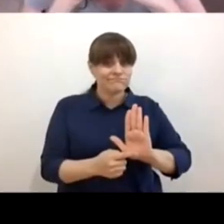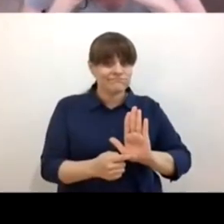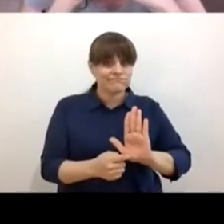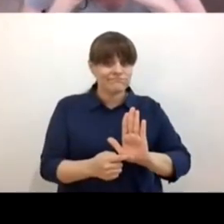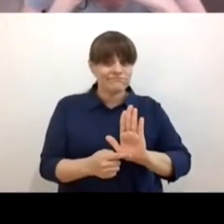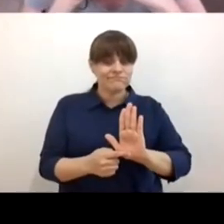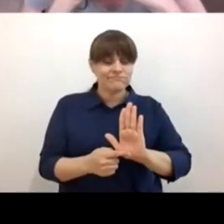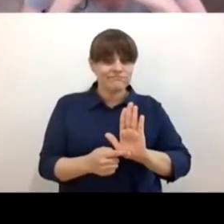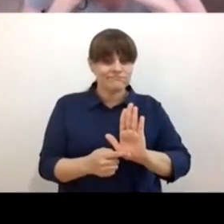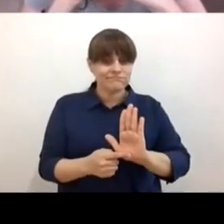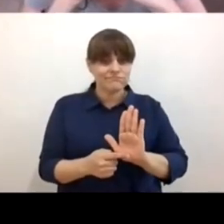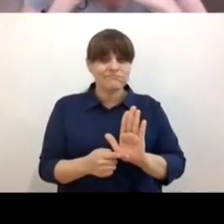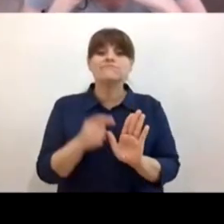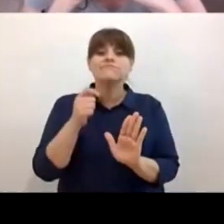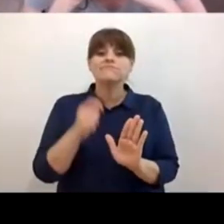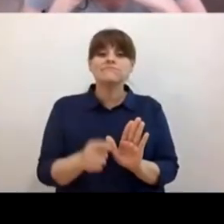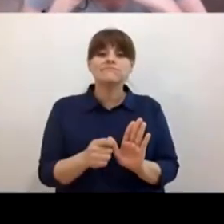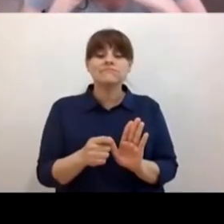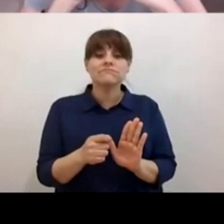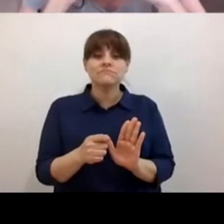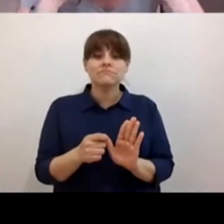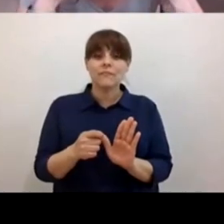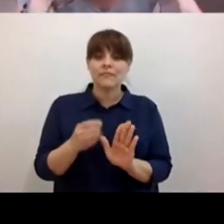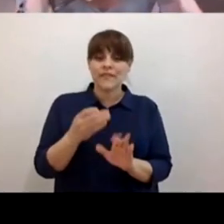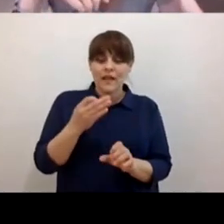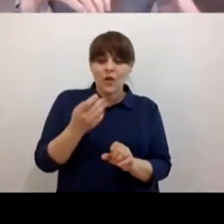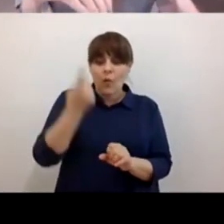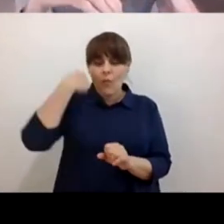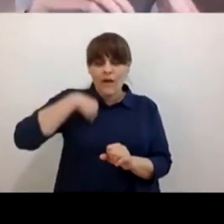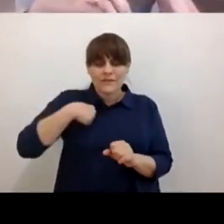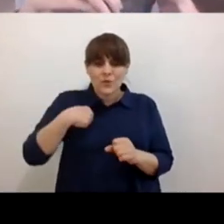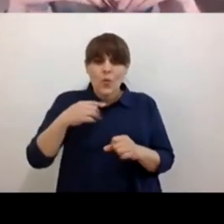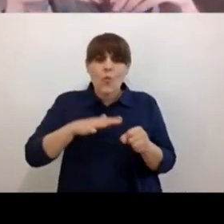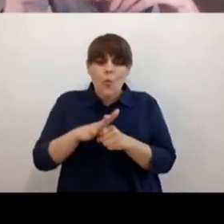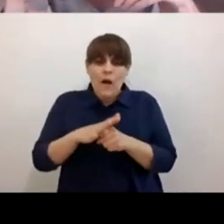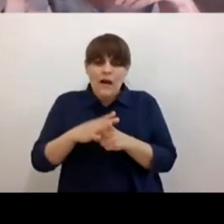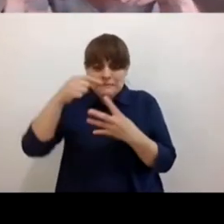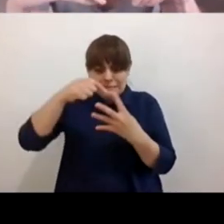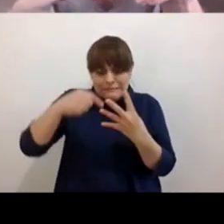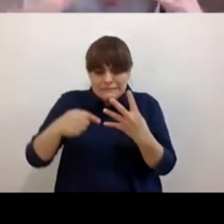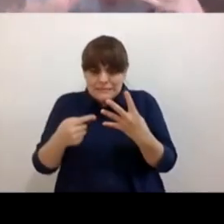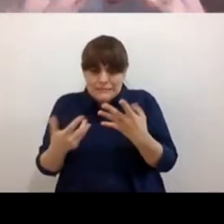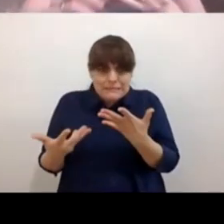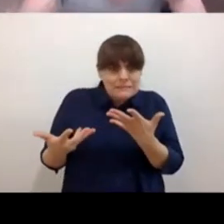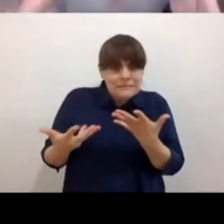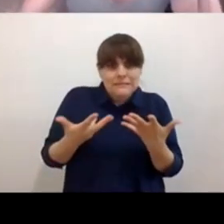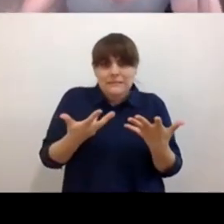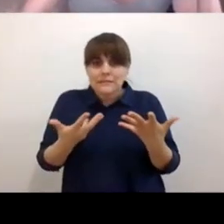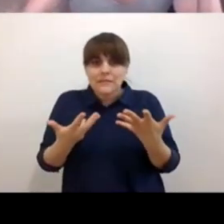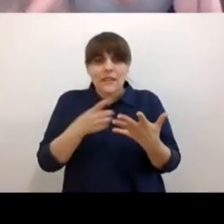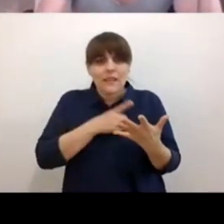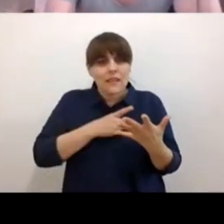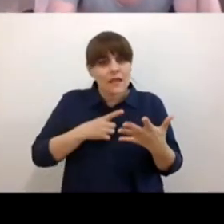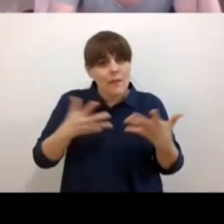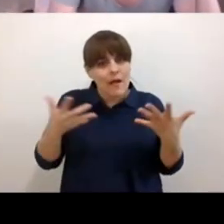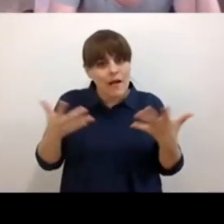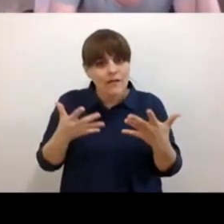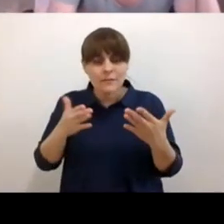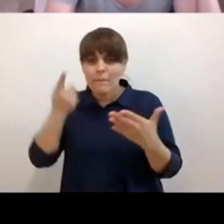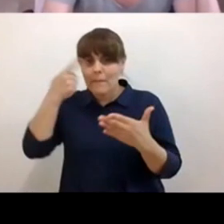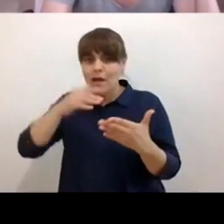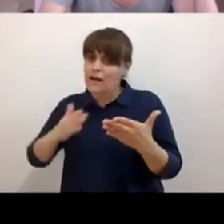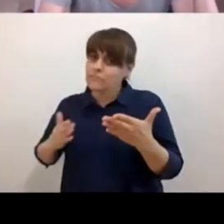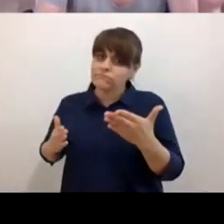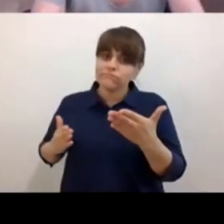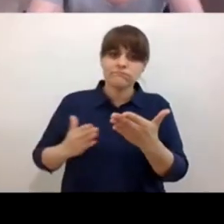está lidiando ¿no? y de esta necesidad de ir como más más allá y me